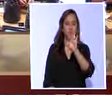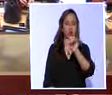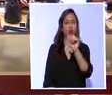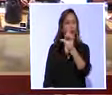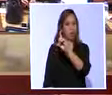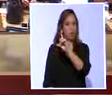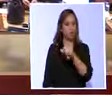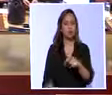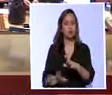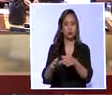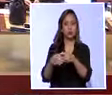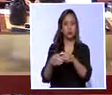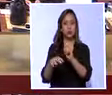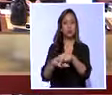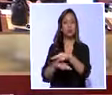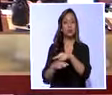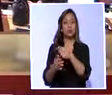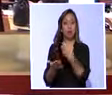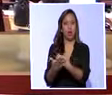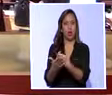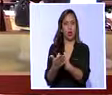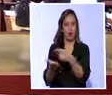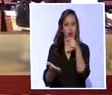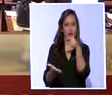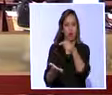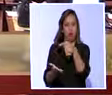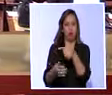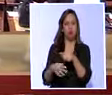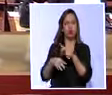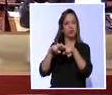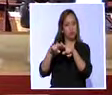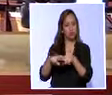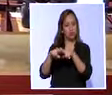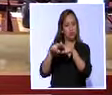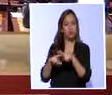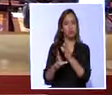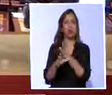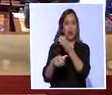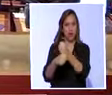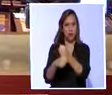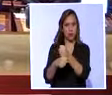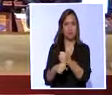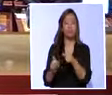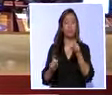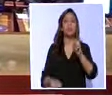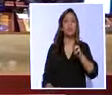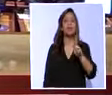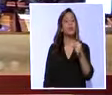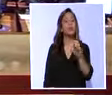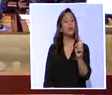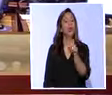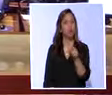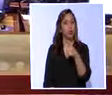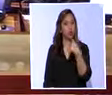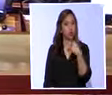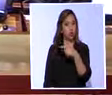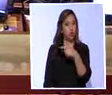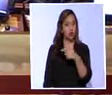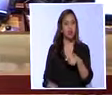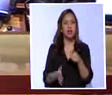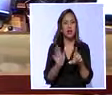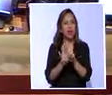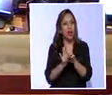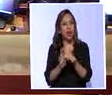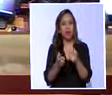elaborado por la Comisión de Régimen Económico. Según el presidente de dicha mesa legislativa, Pavel Muñoz, en la Ley para evitar la